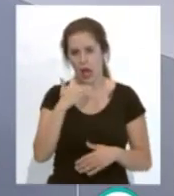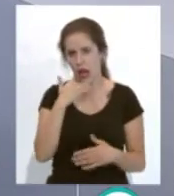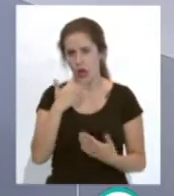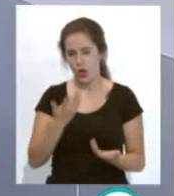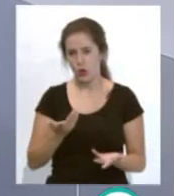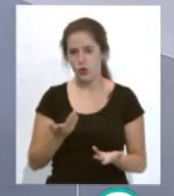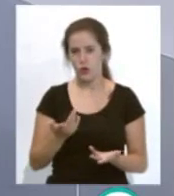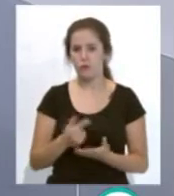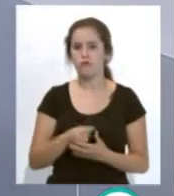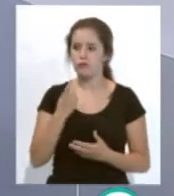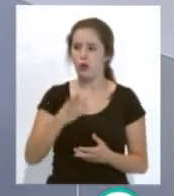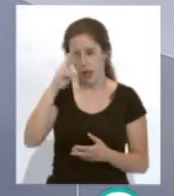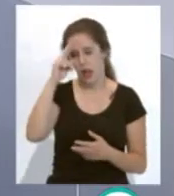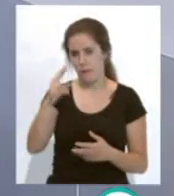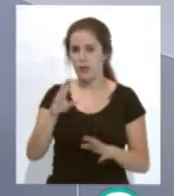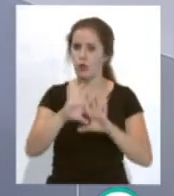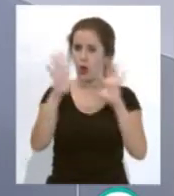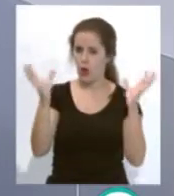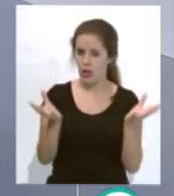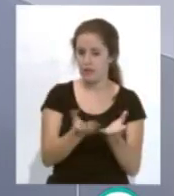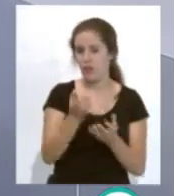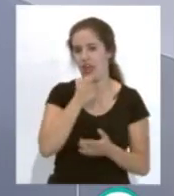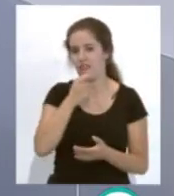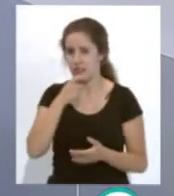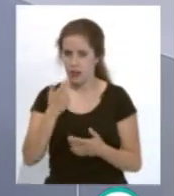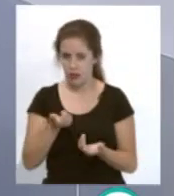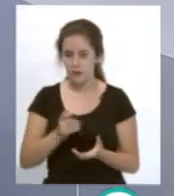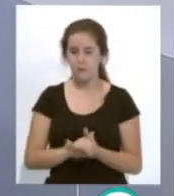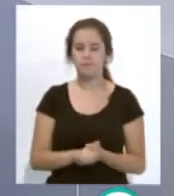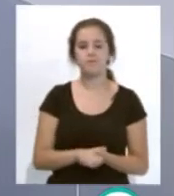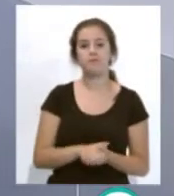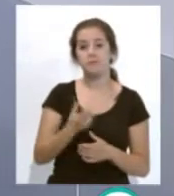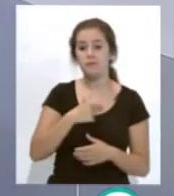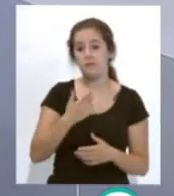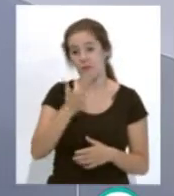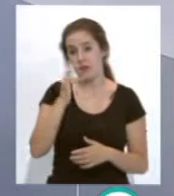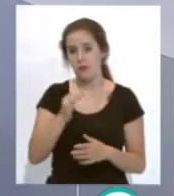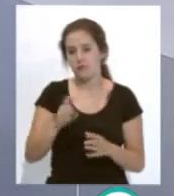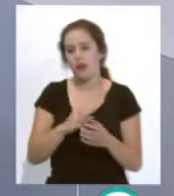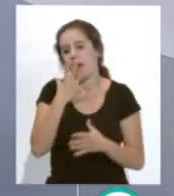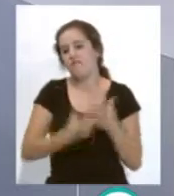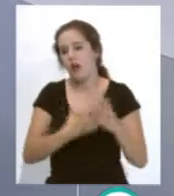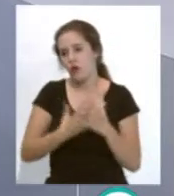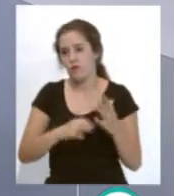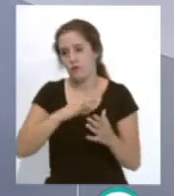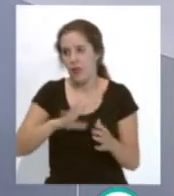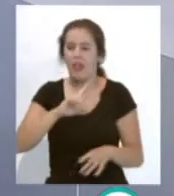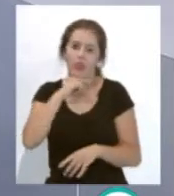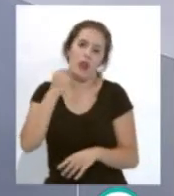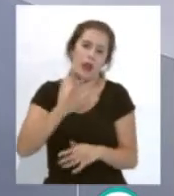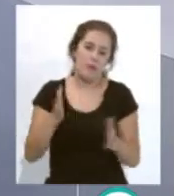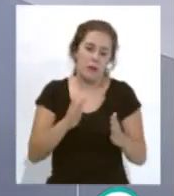tienen respeto hacia el colectivo arbitral, ellos han árbitros, con lo cual, más allá de las equivocaciones que nos pueden doler en un momento